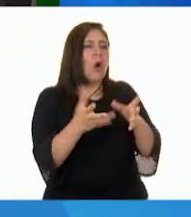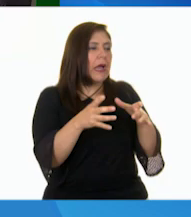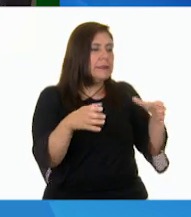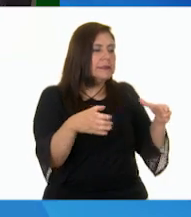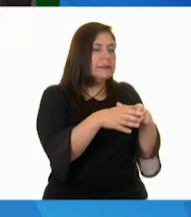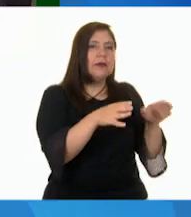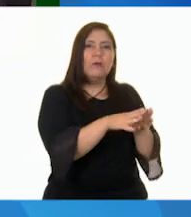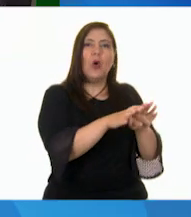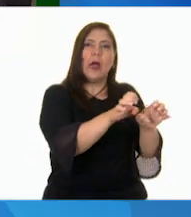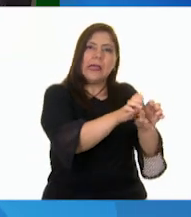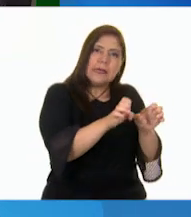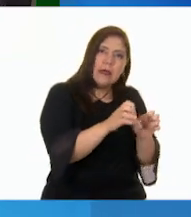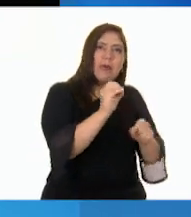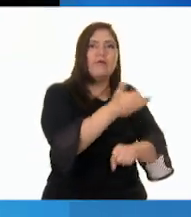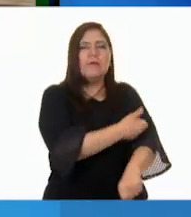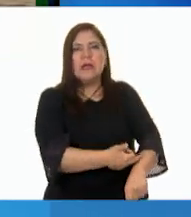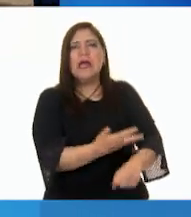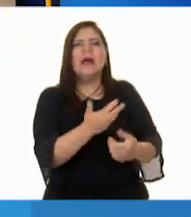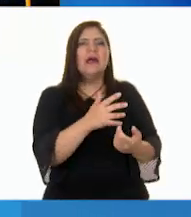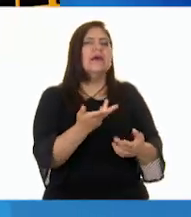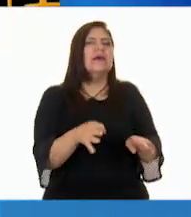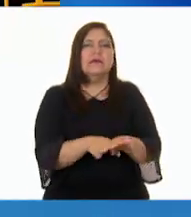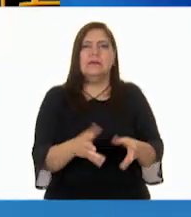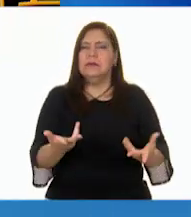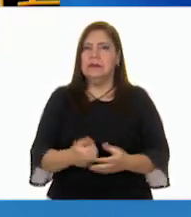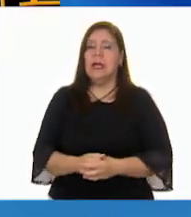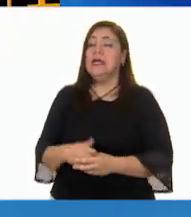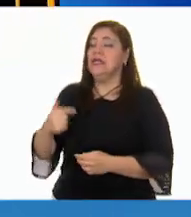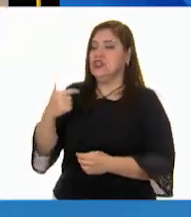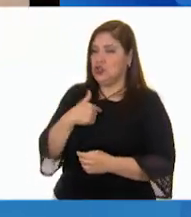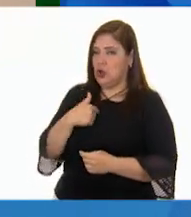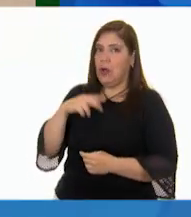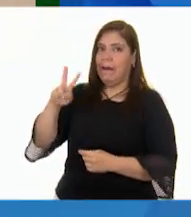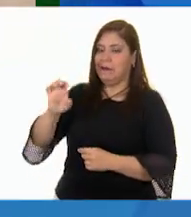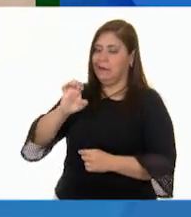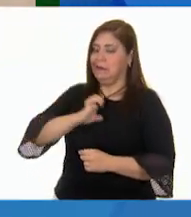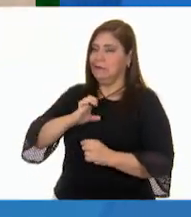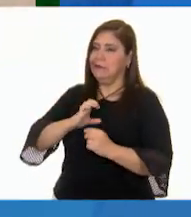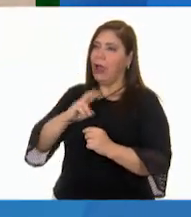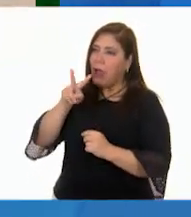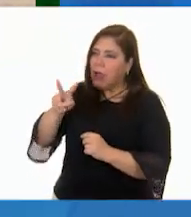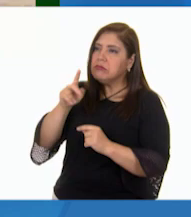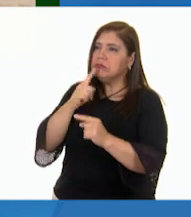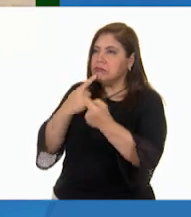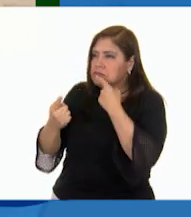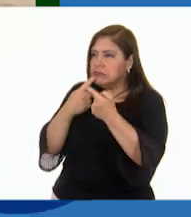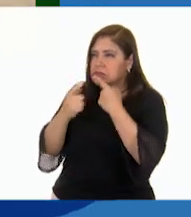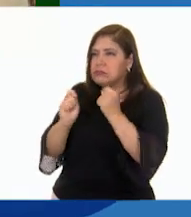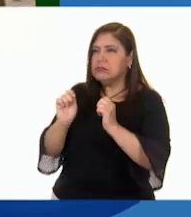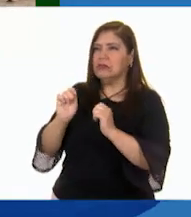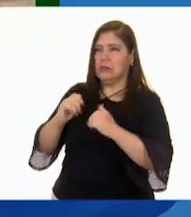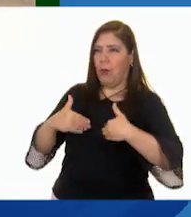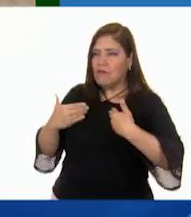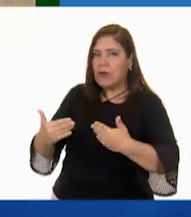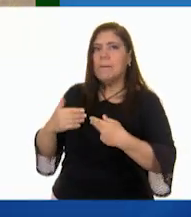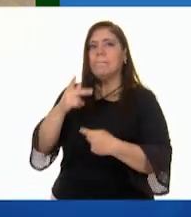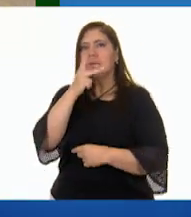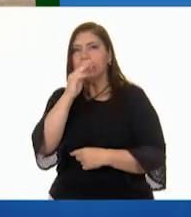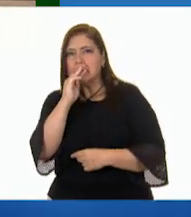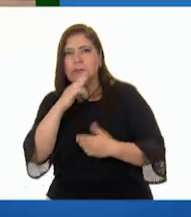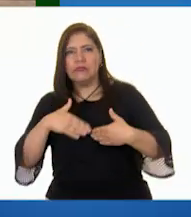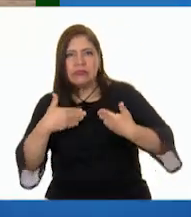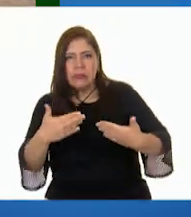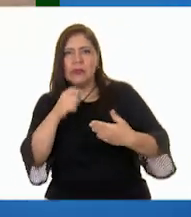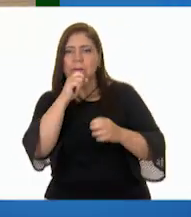familia? Yo, este, confío en mis coaches, en mis padres y en mi equipo. Lo